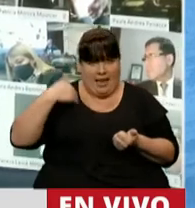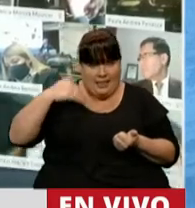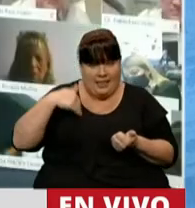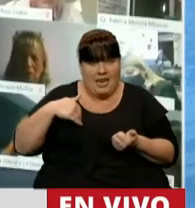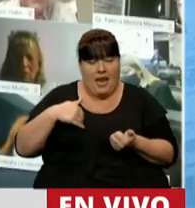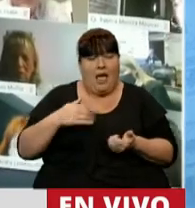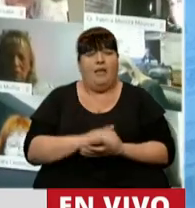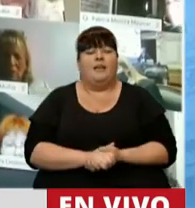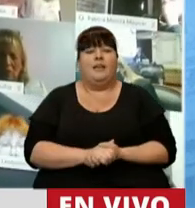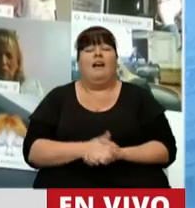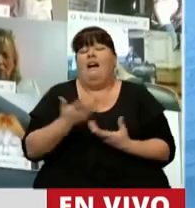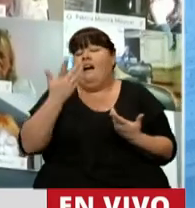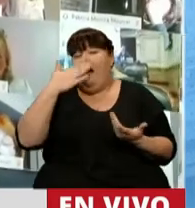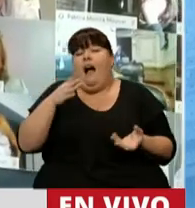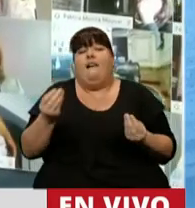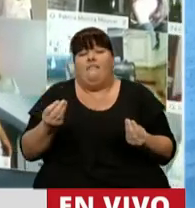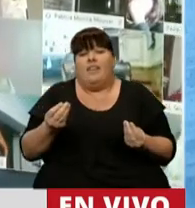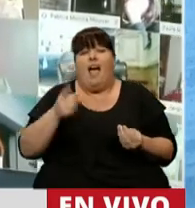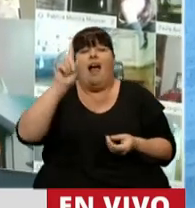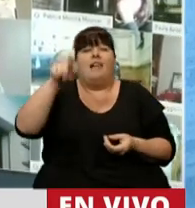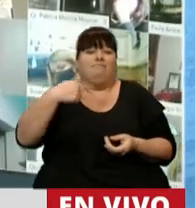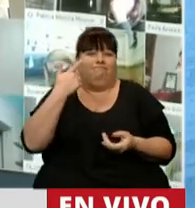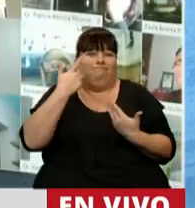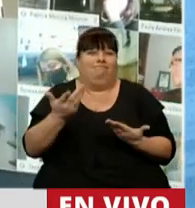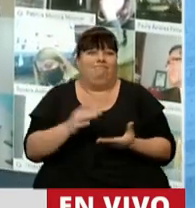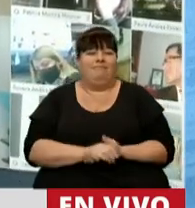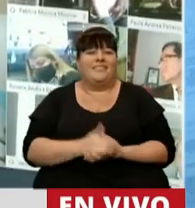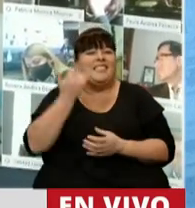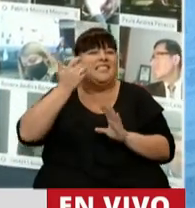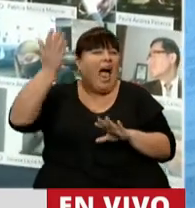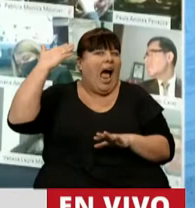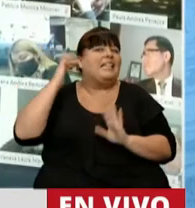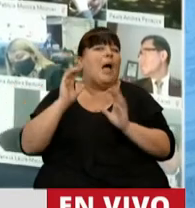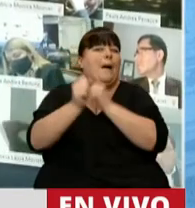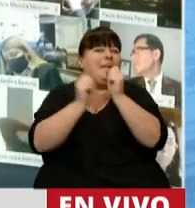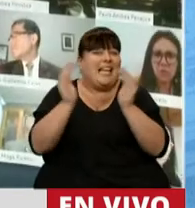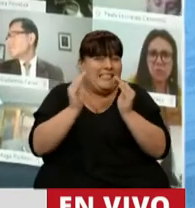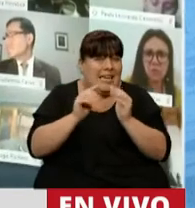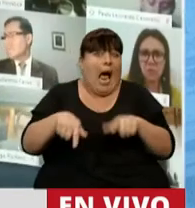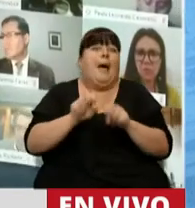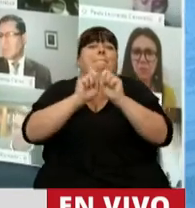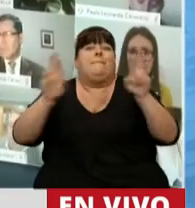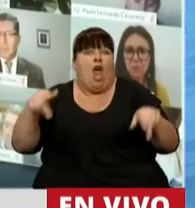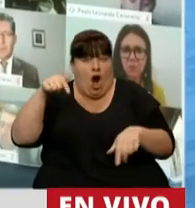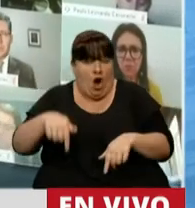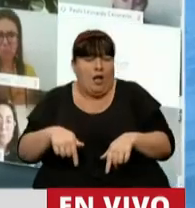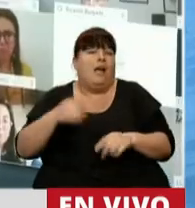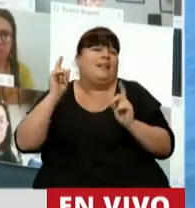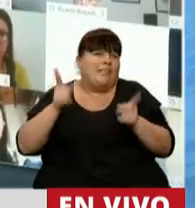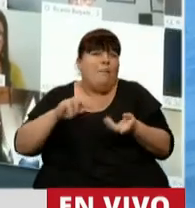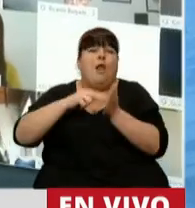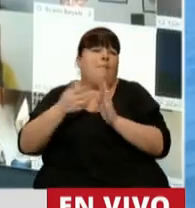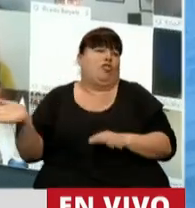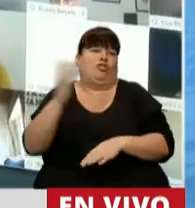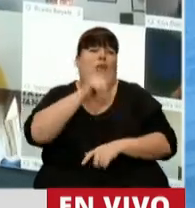que, naturalmente, puso en condiciones que ya estaban las pymes, además agravada ellas, al conjunto